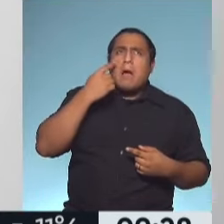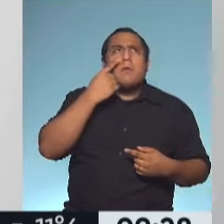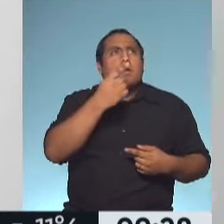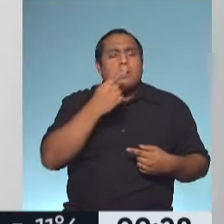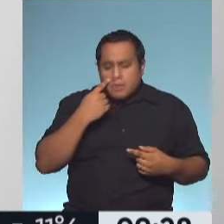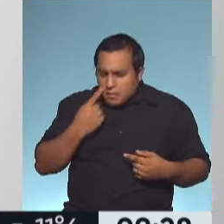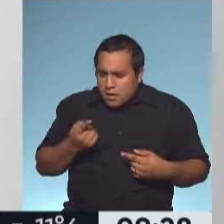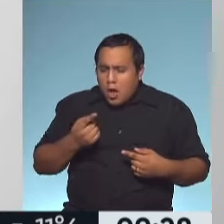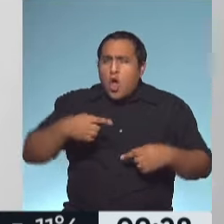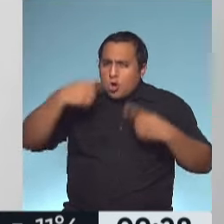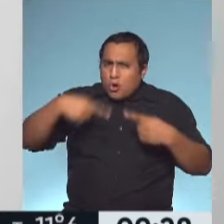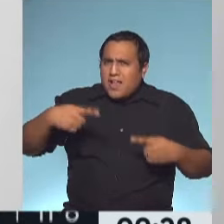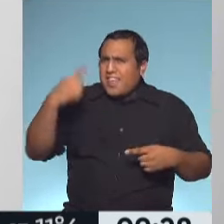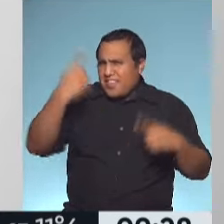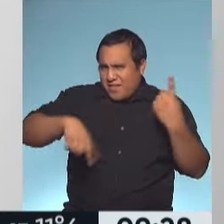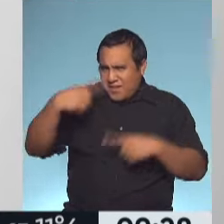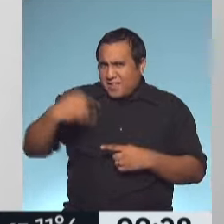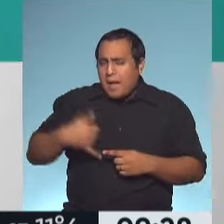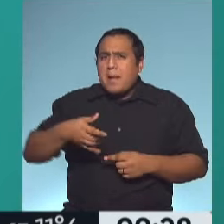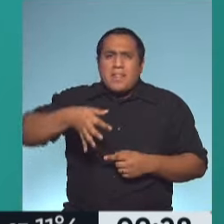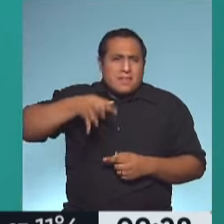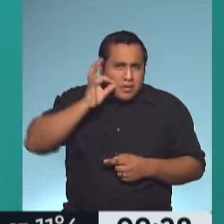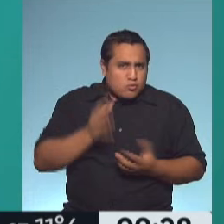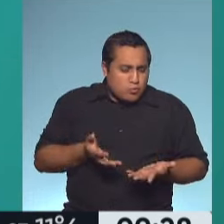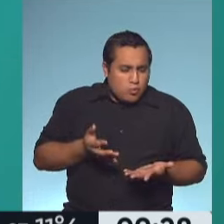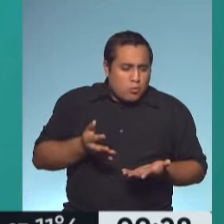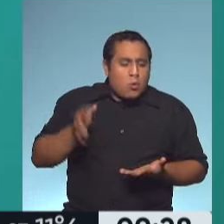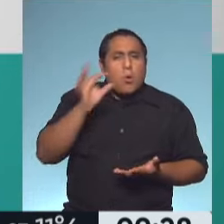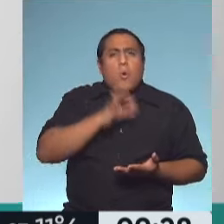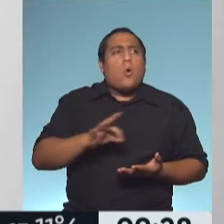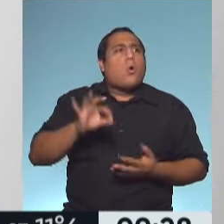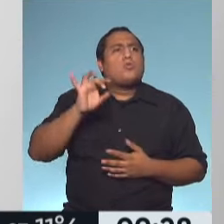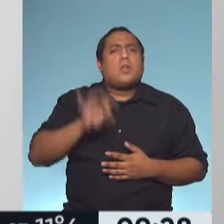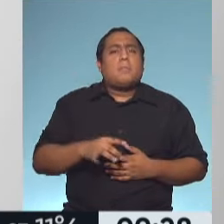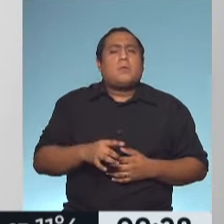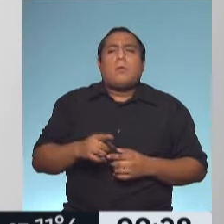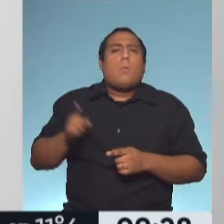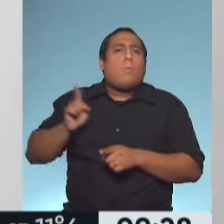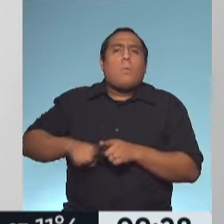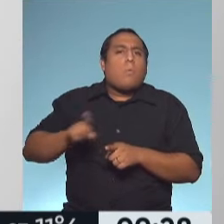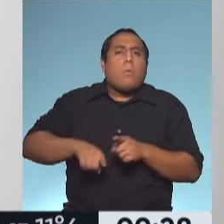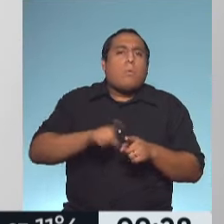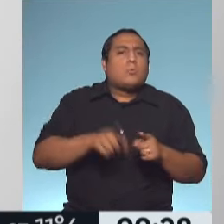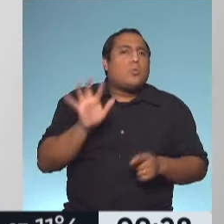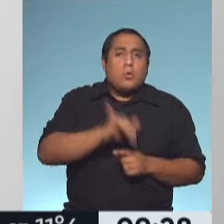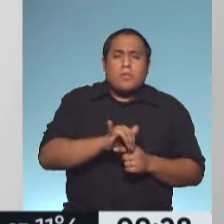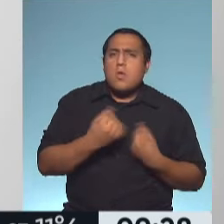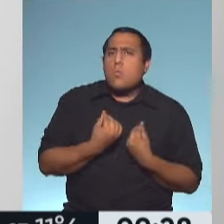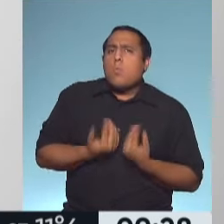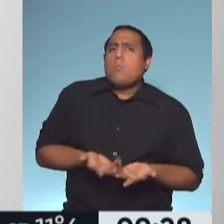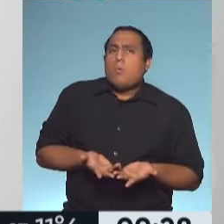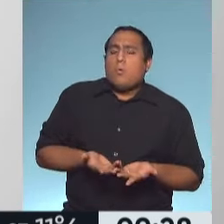comidas para el desayuno? ¿Tengo o solo tengo, qué es yo, lo mismo, para todos los días? Entonces,